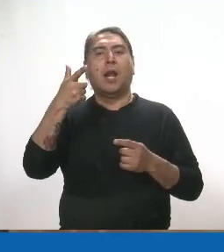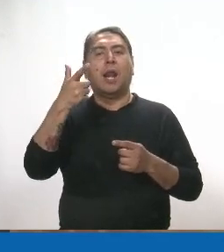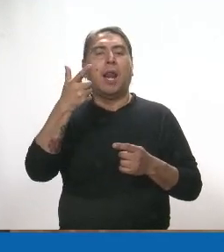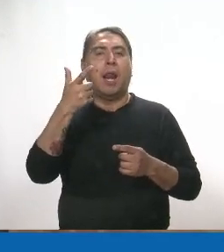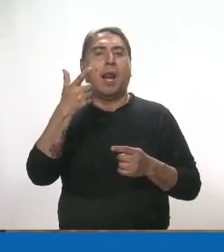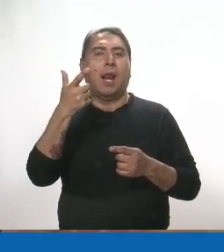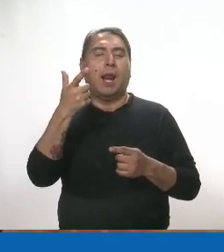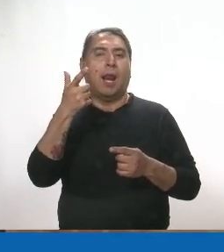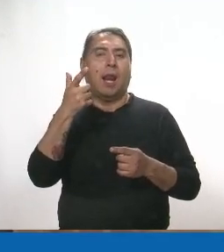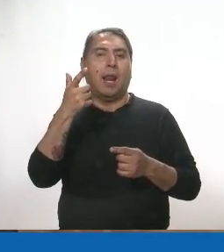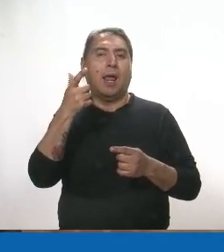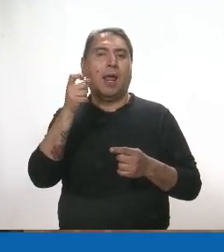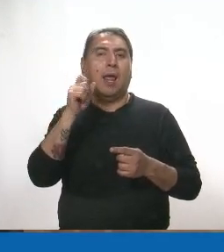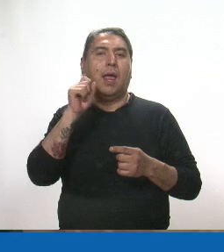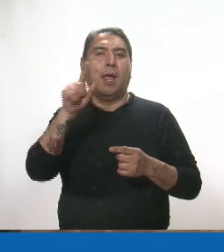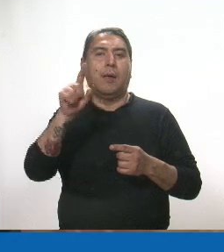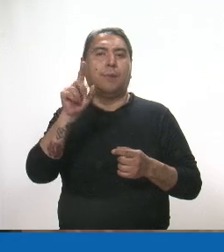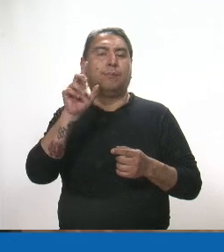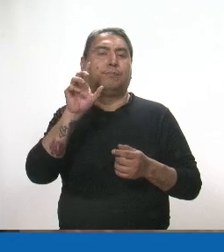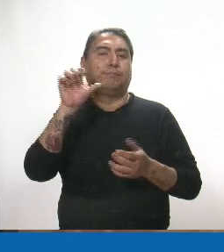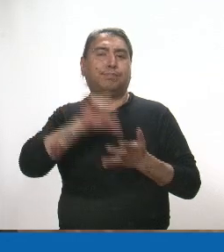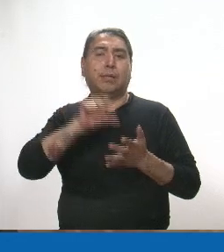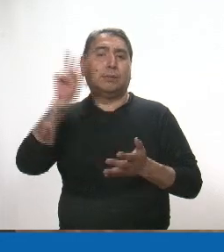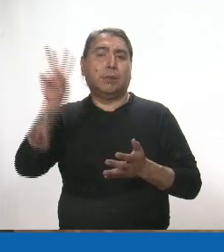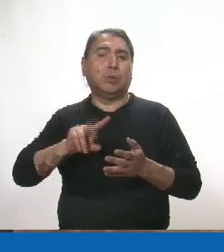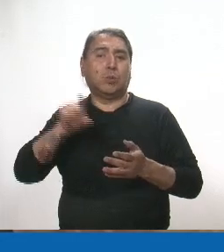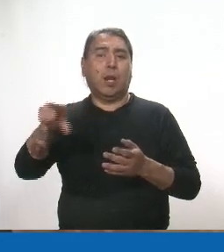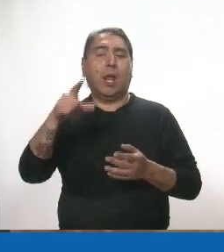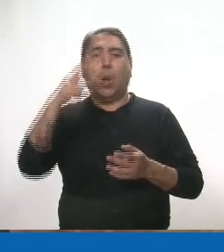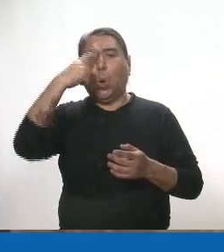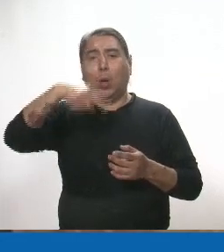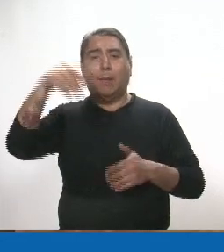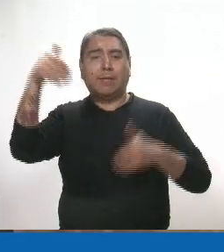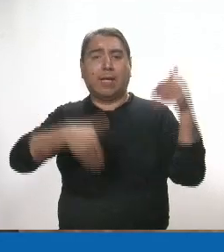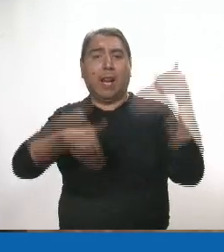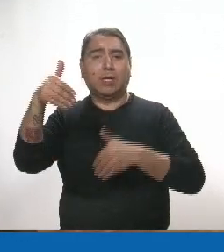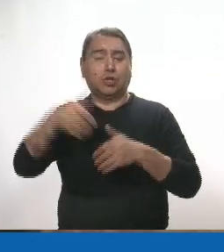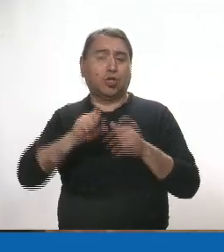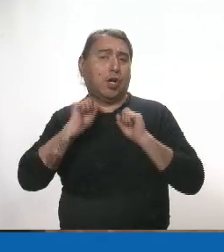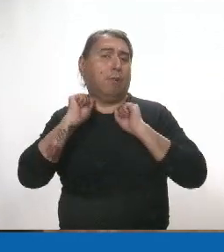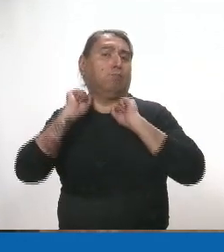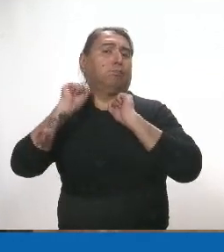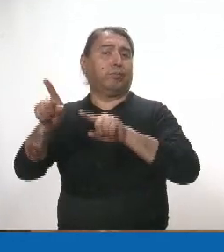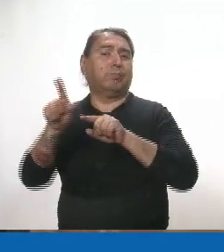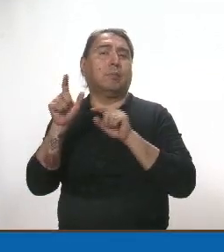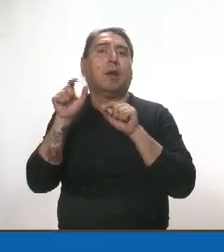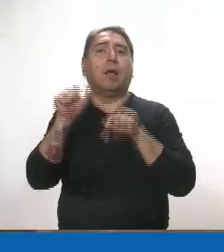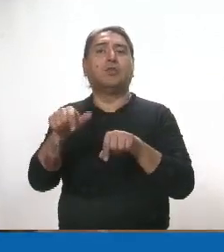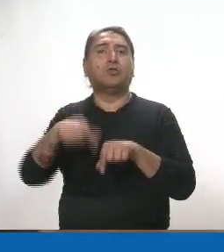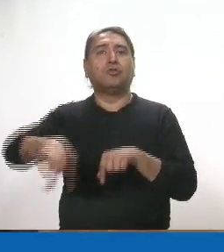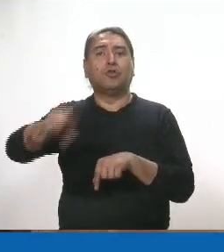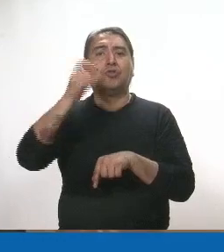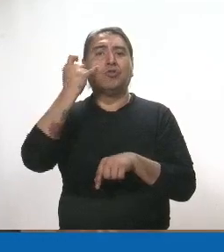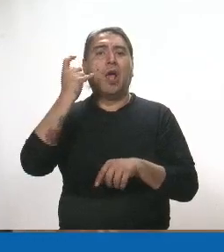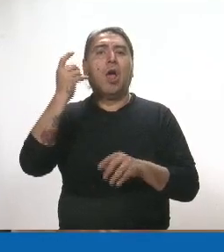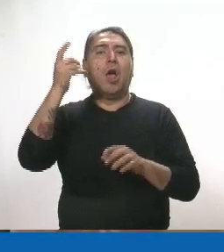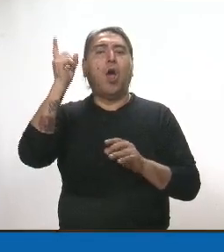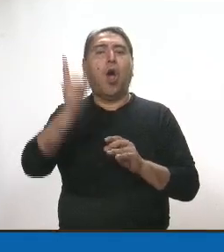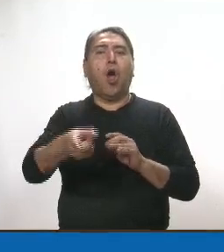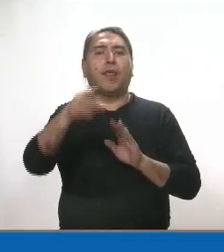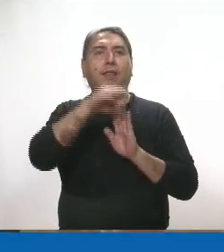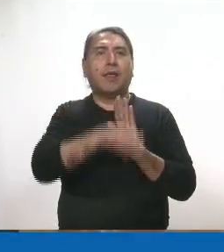Bolivariana de Venezuela en las últimas elecciones, en donde esto ya tiene orden del día número